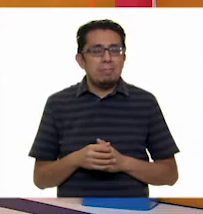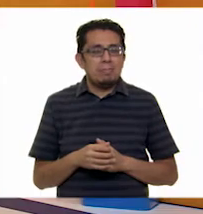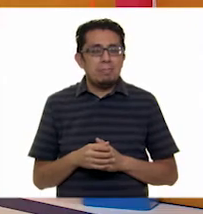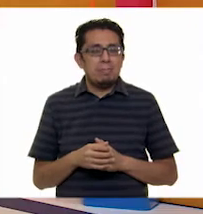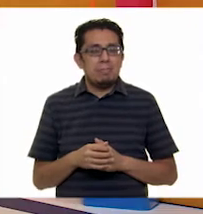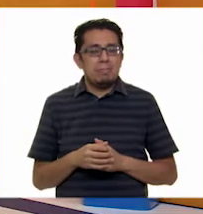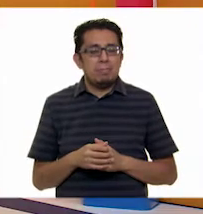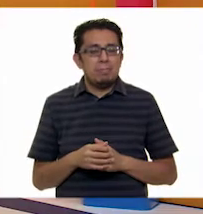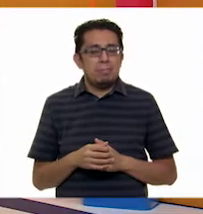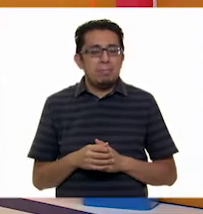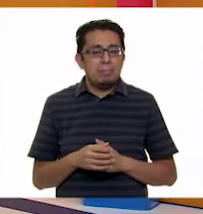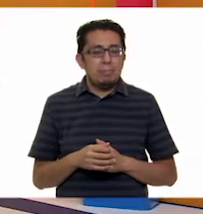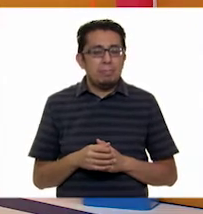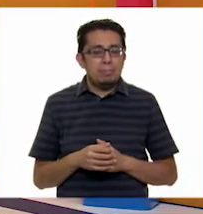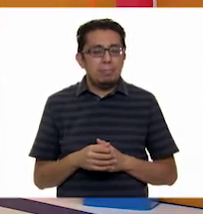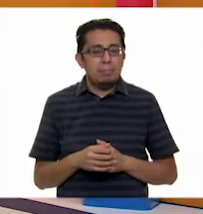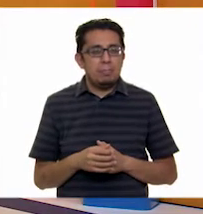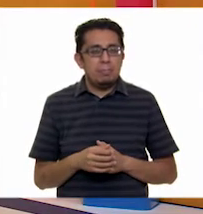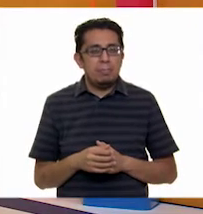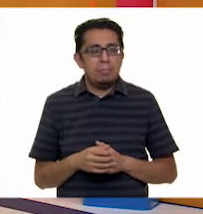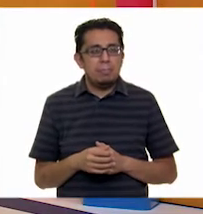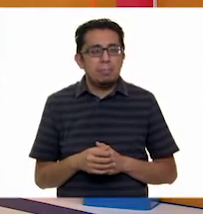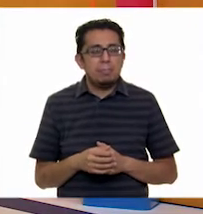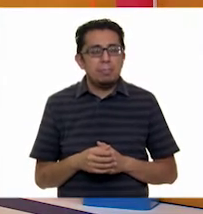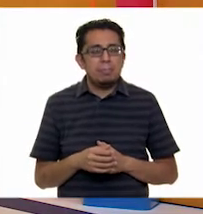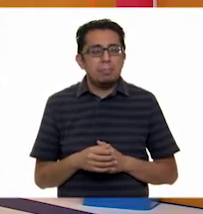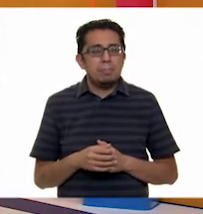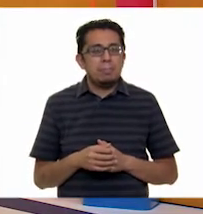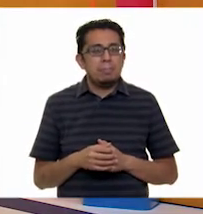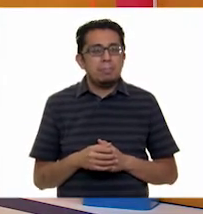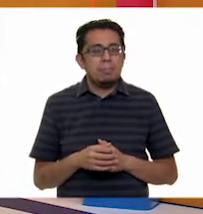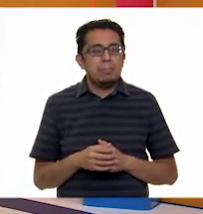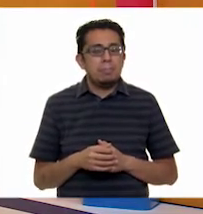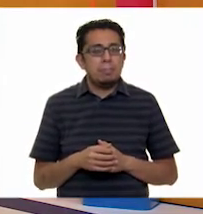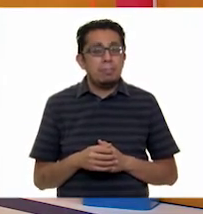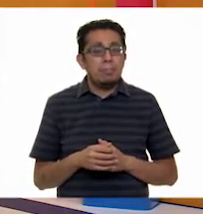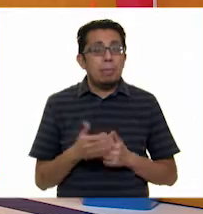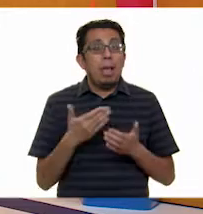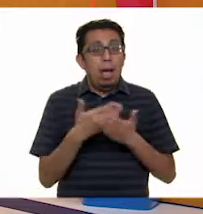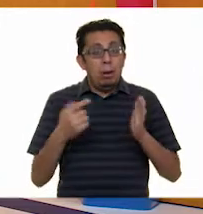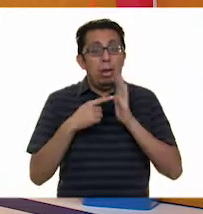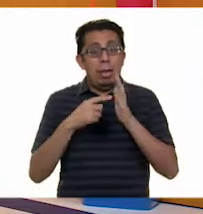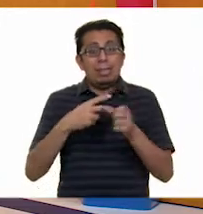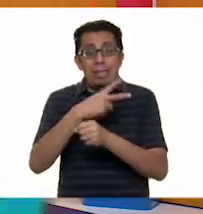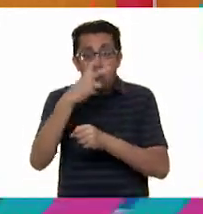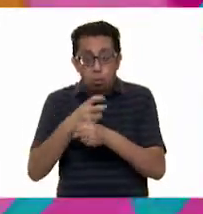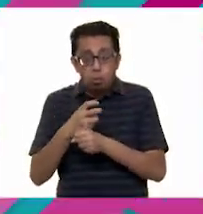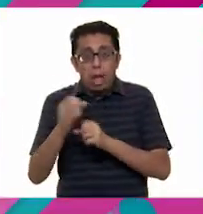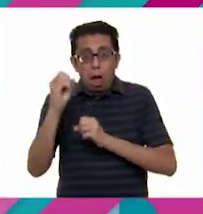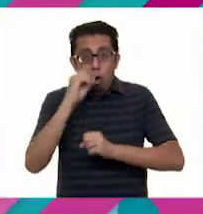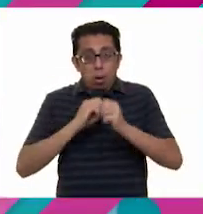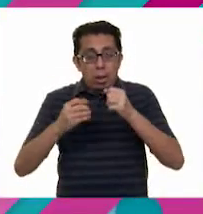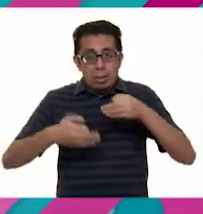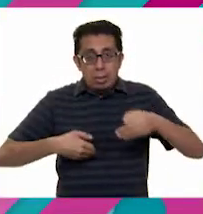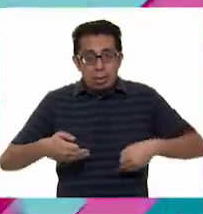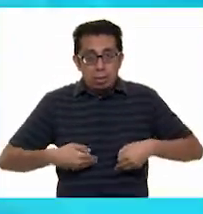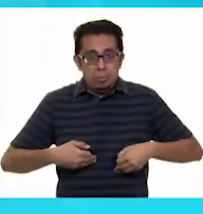vamos a ver la siguiente obra de teatro. ¿Listos? ¿Listos?